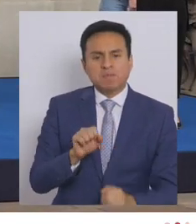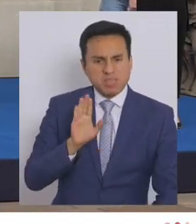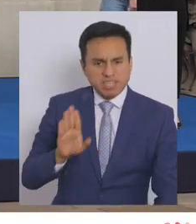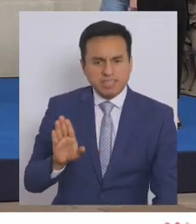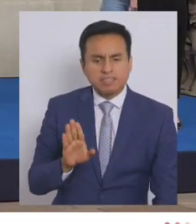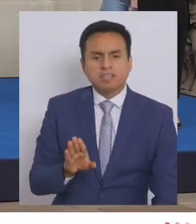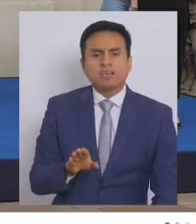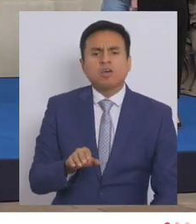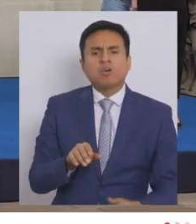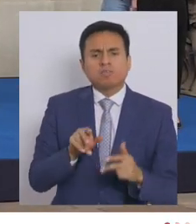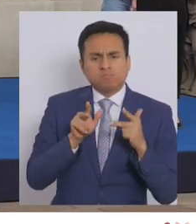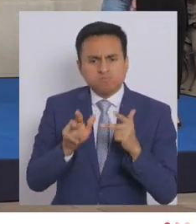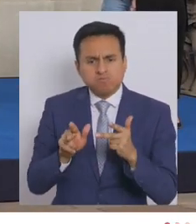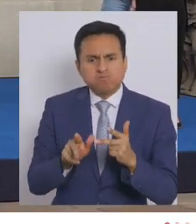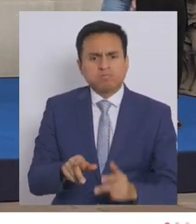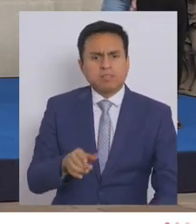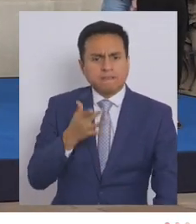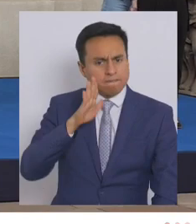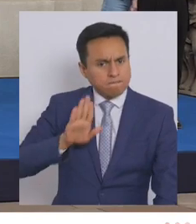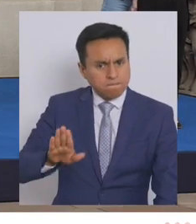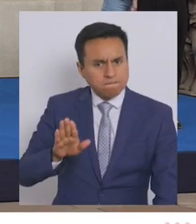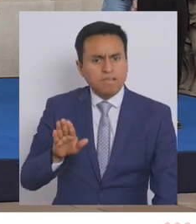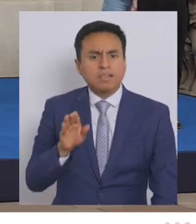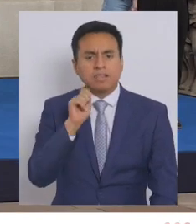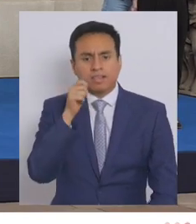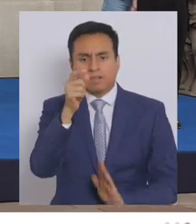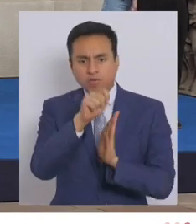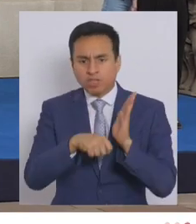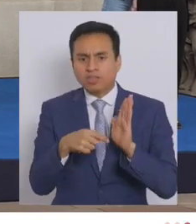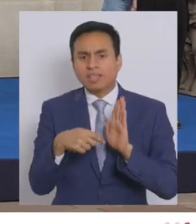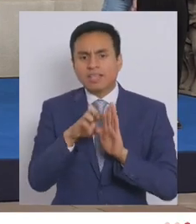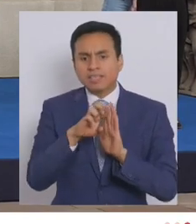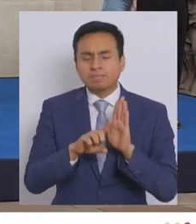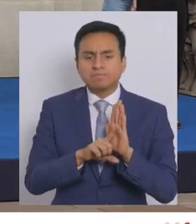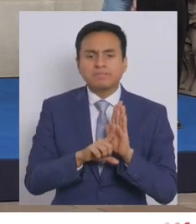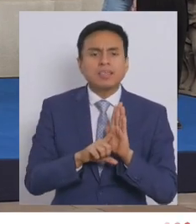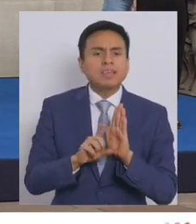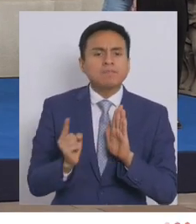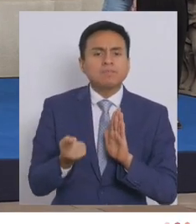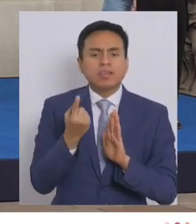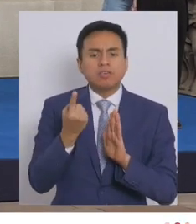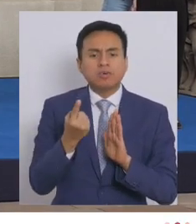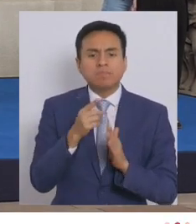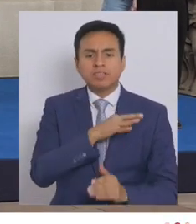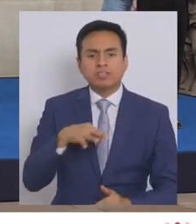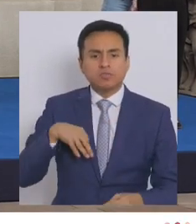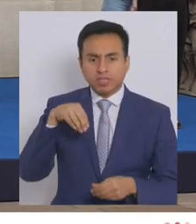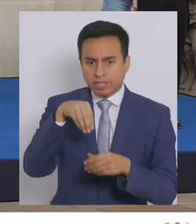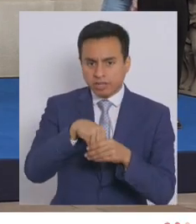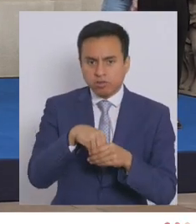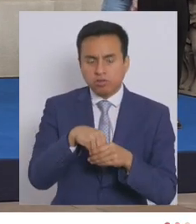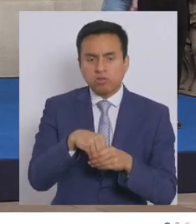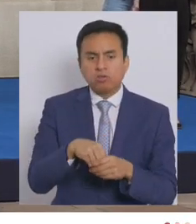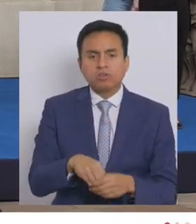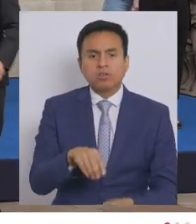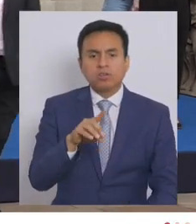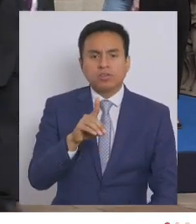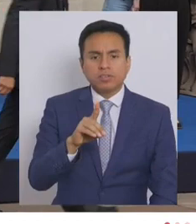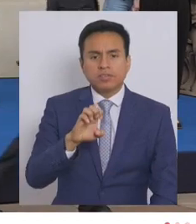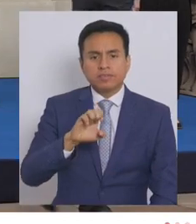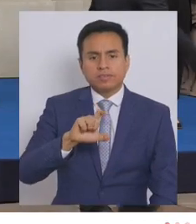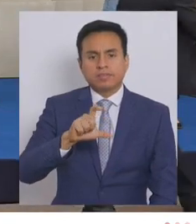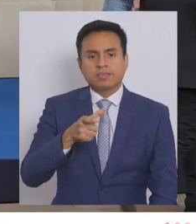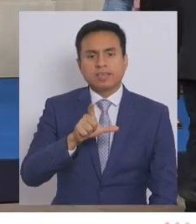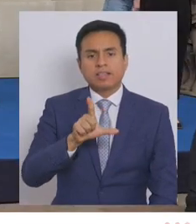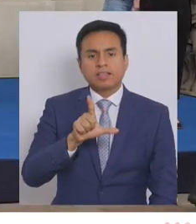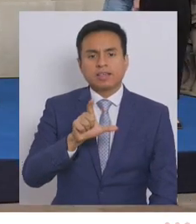hostigamiento, señalando, por ejemplo, que hay ahí tipos penales que no han recibido ningún tipo de modificación desde